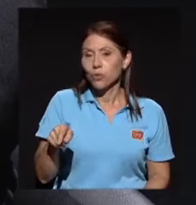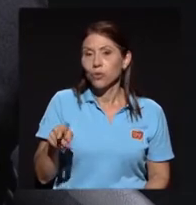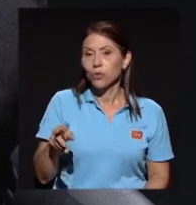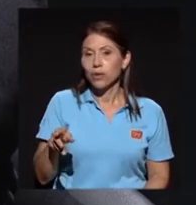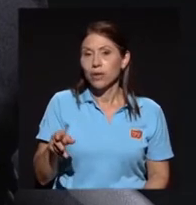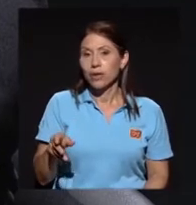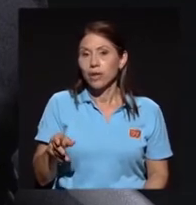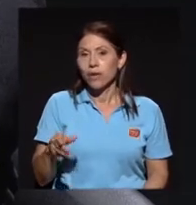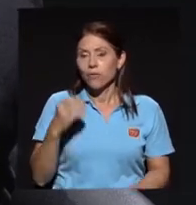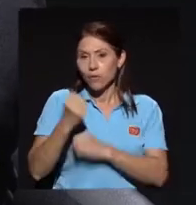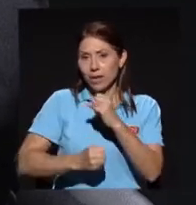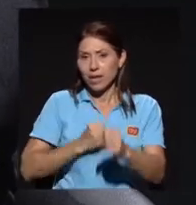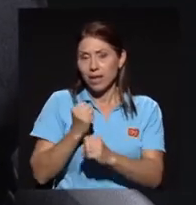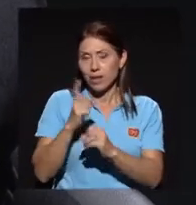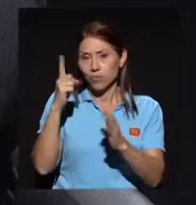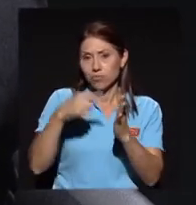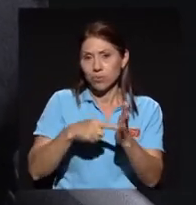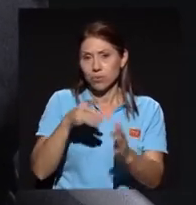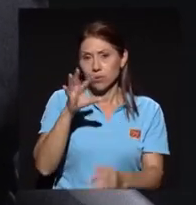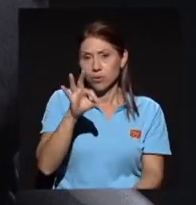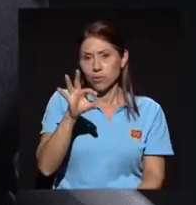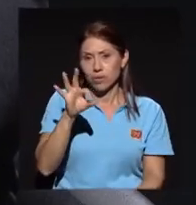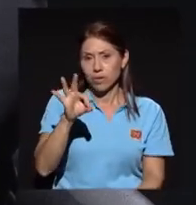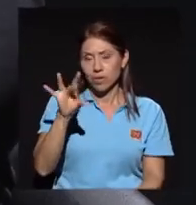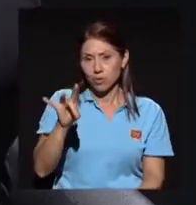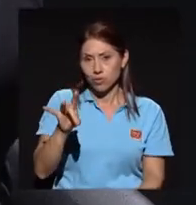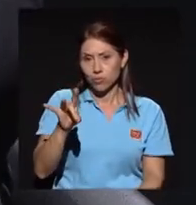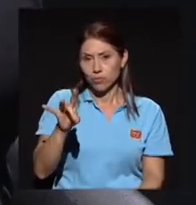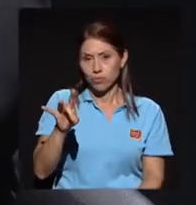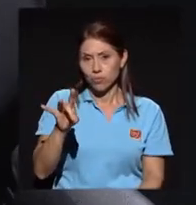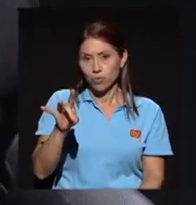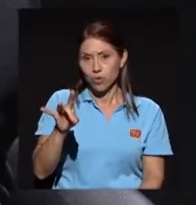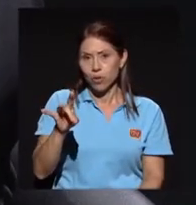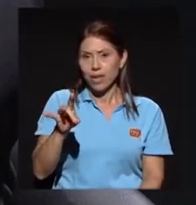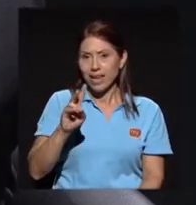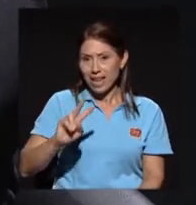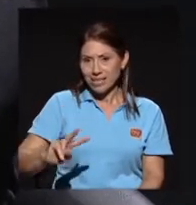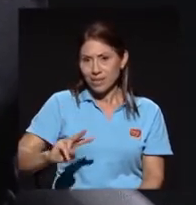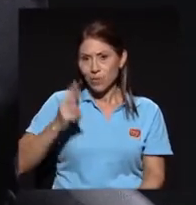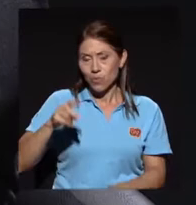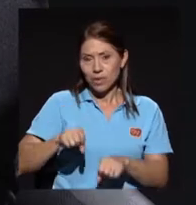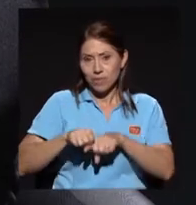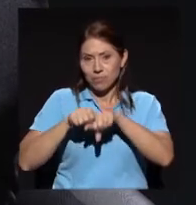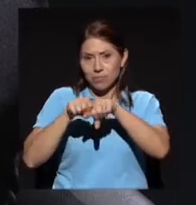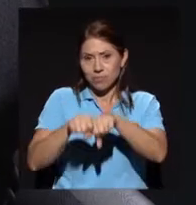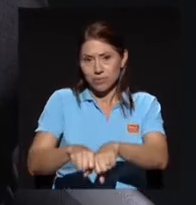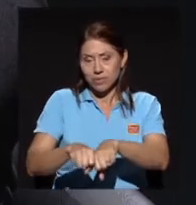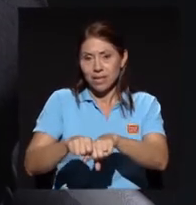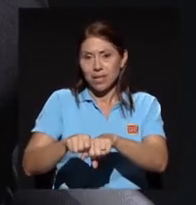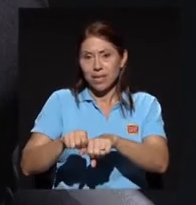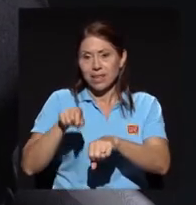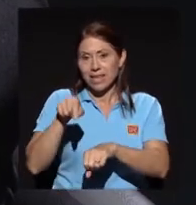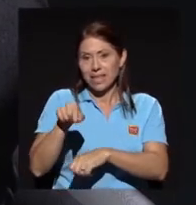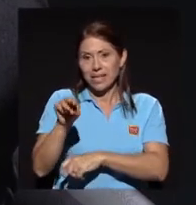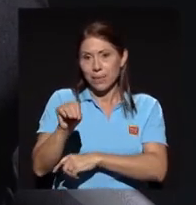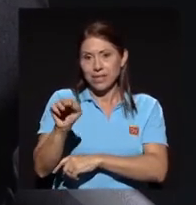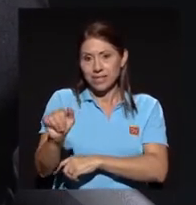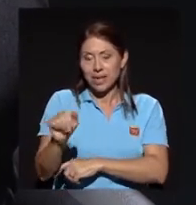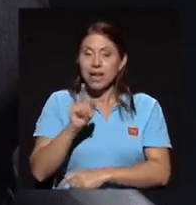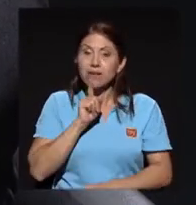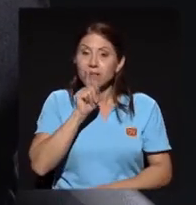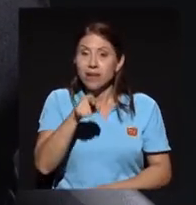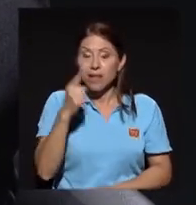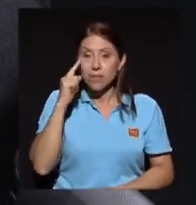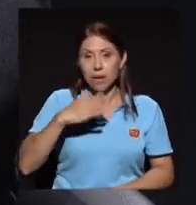98, cuando yo entré a la, fue la segunda promoción de la maestría. En realidad para mí